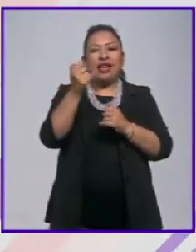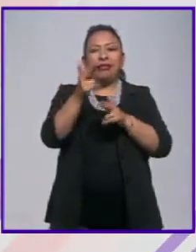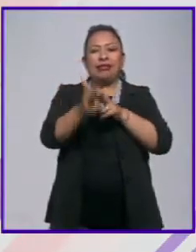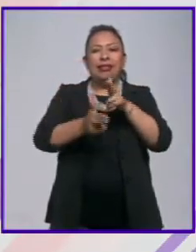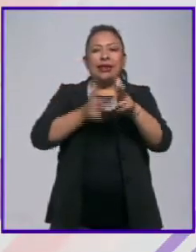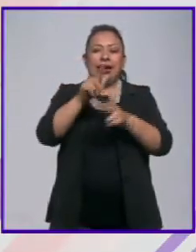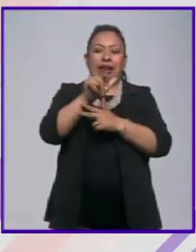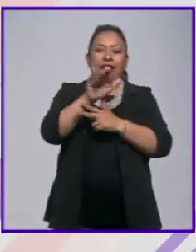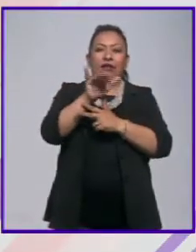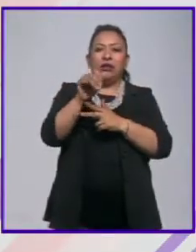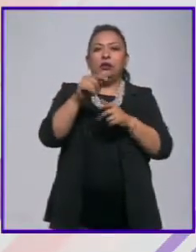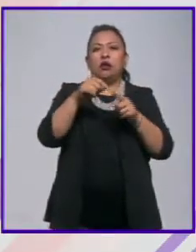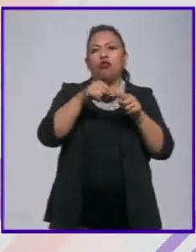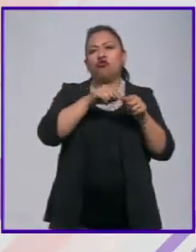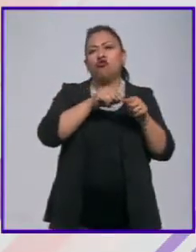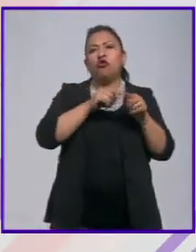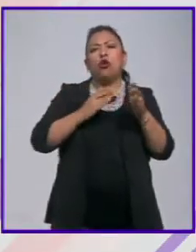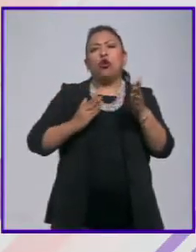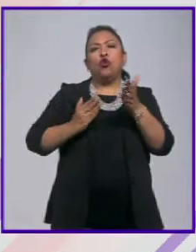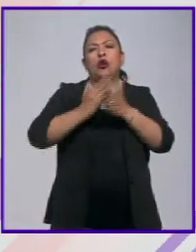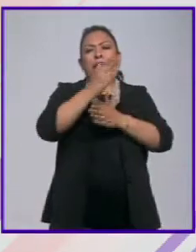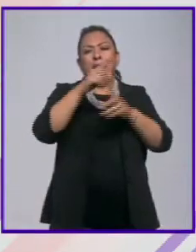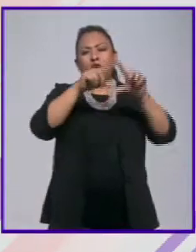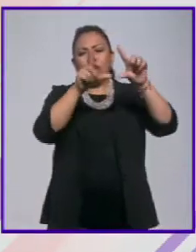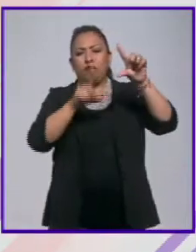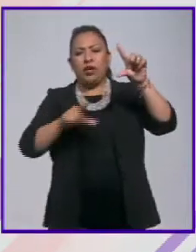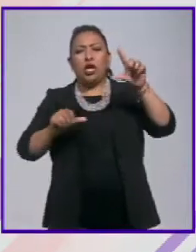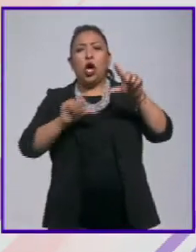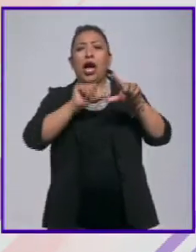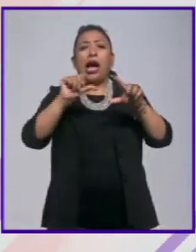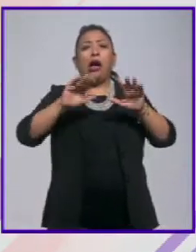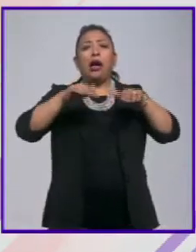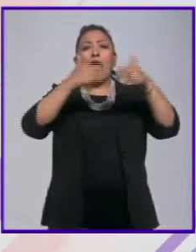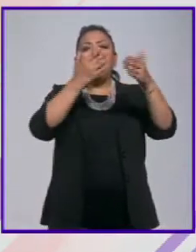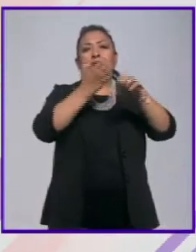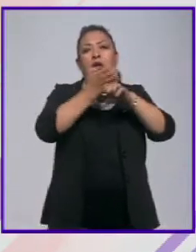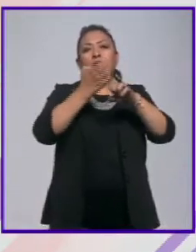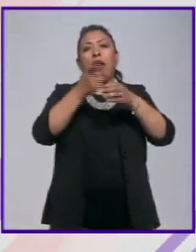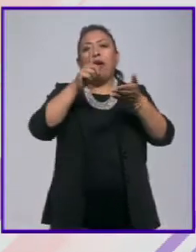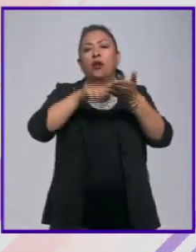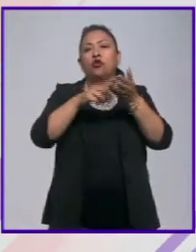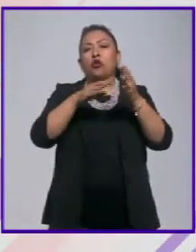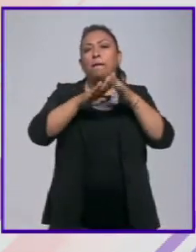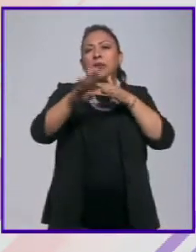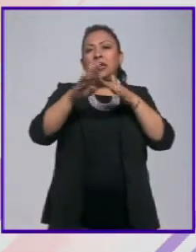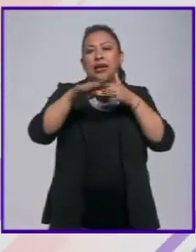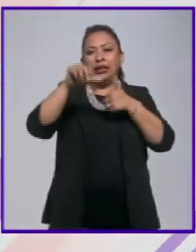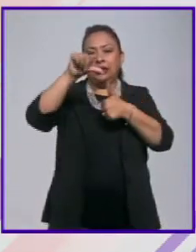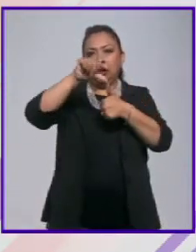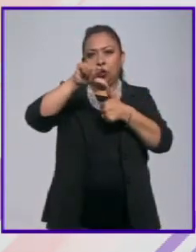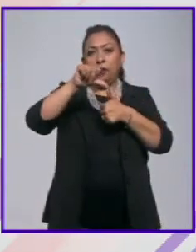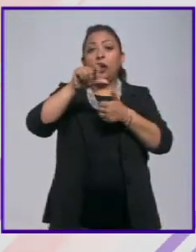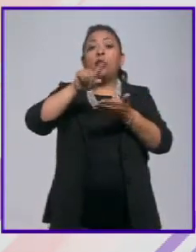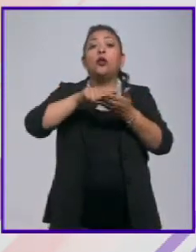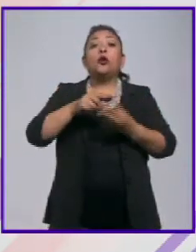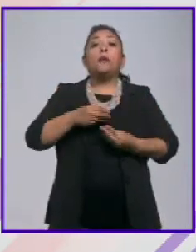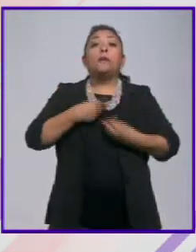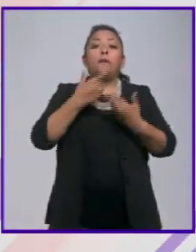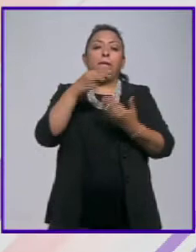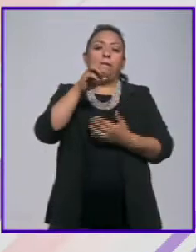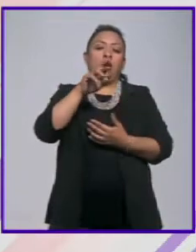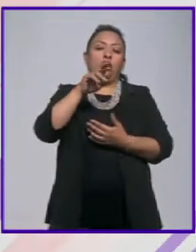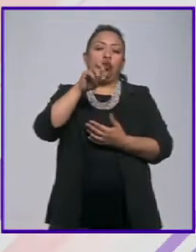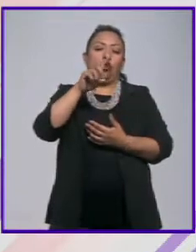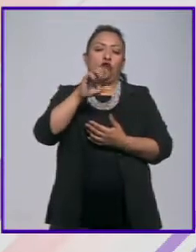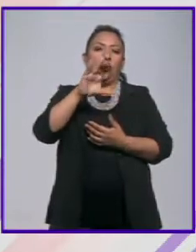México hasta Estados Unidos llevando a todos los migrantes centroamericanos con un poema de Mardónio Carvallo